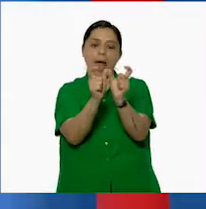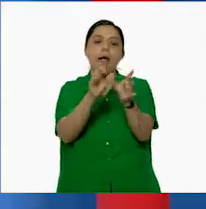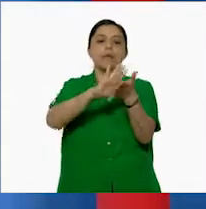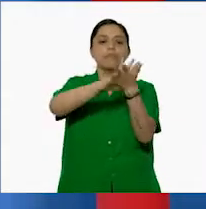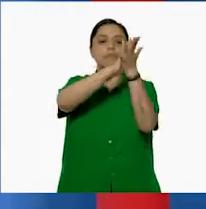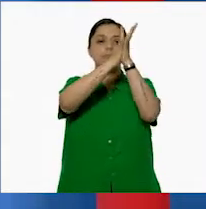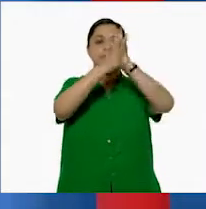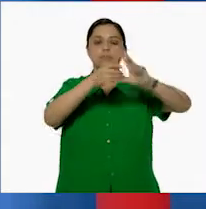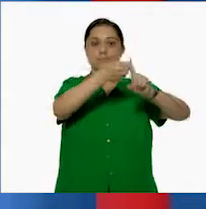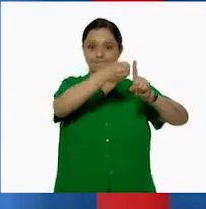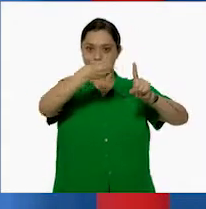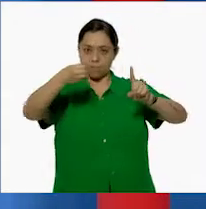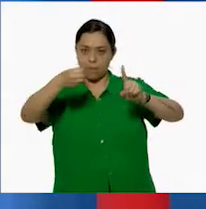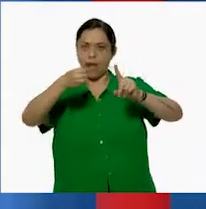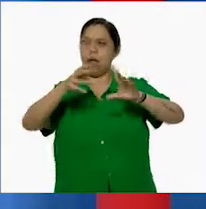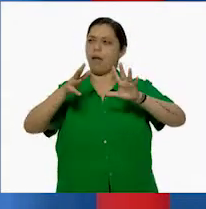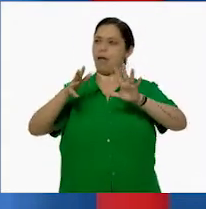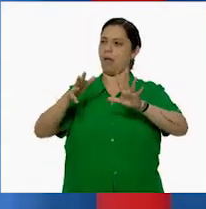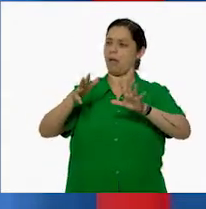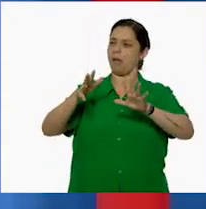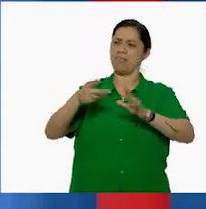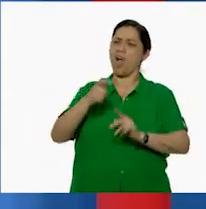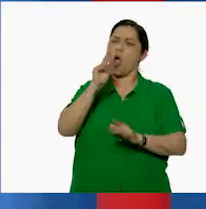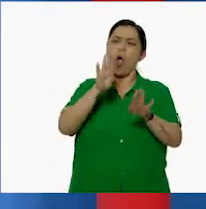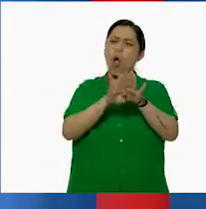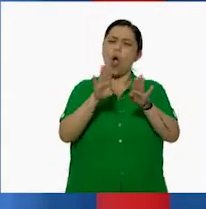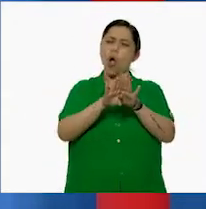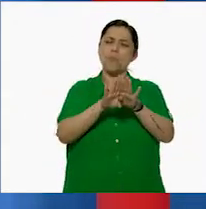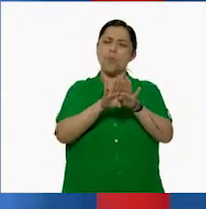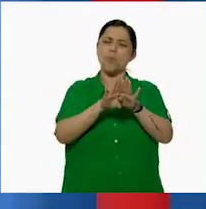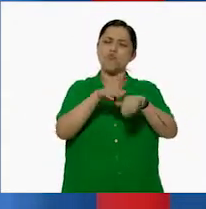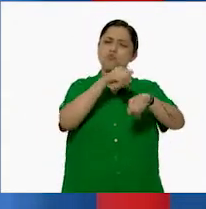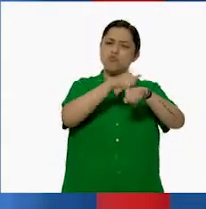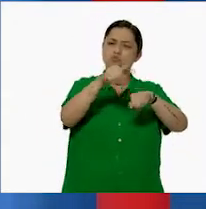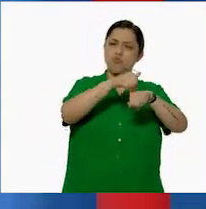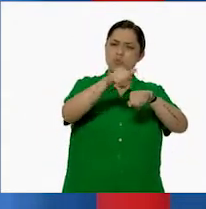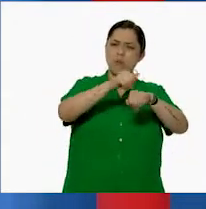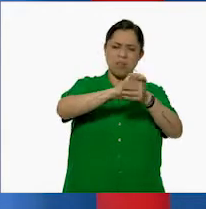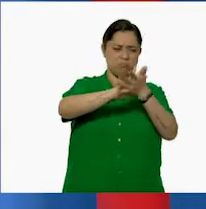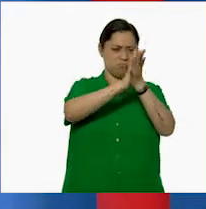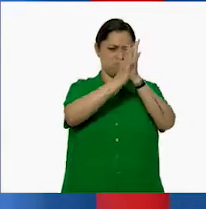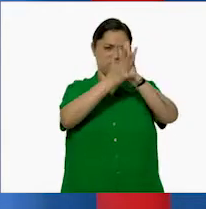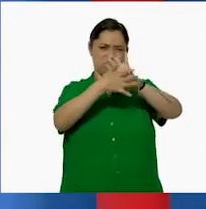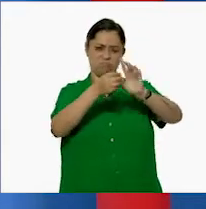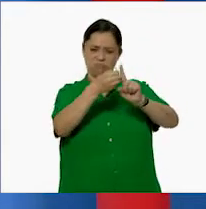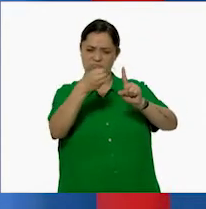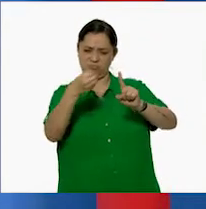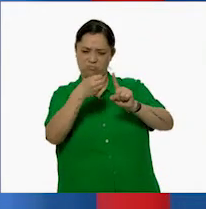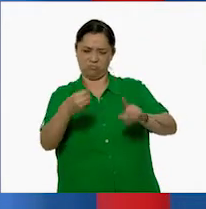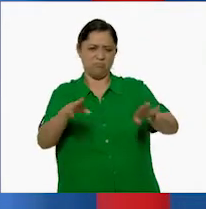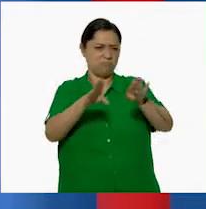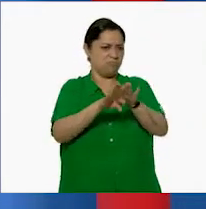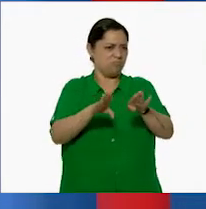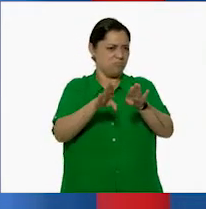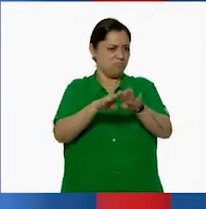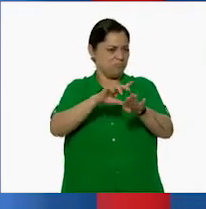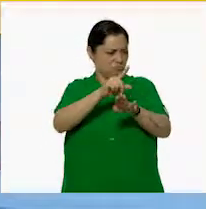Ah, pero ¿y qué significa descomponer los números? ¿Y si los descomponemos, luego vamos a tener que repararlos?